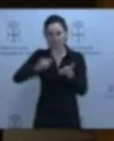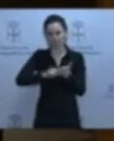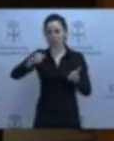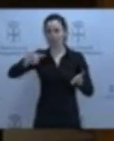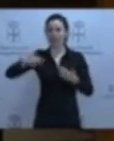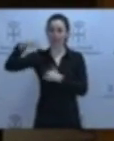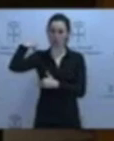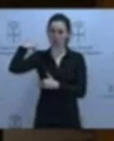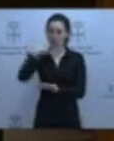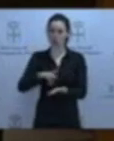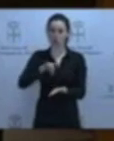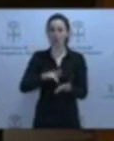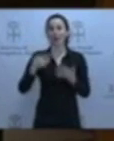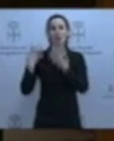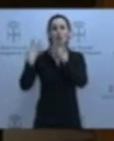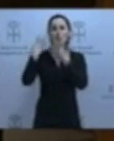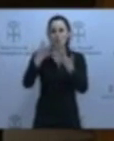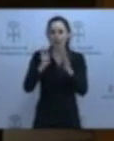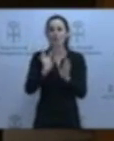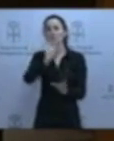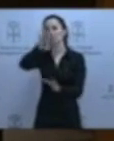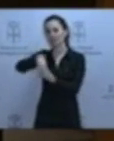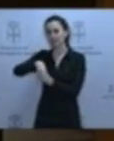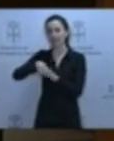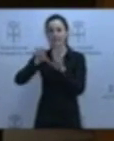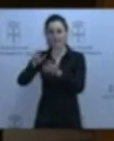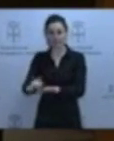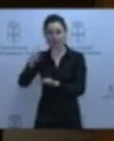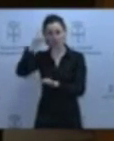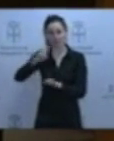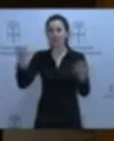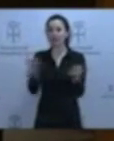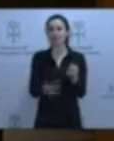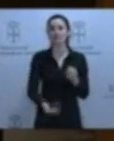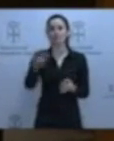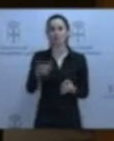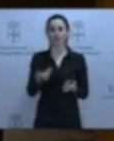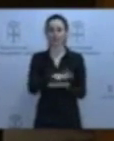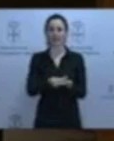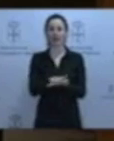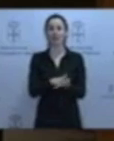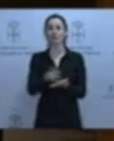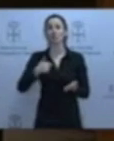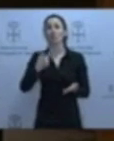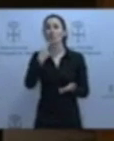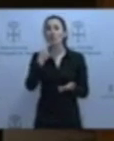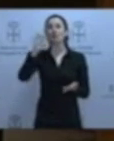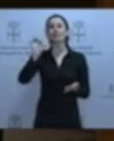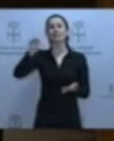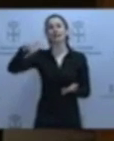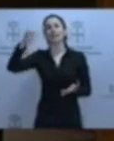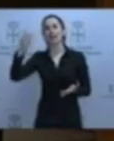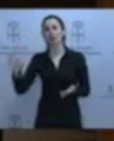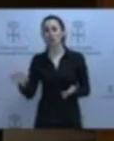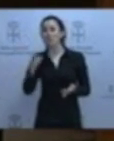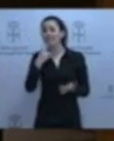Usted estuvo nueve años en el Senado y sabe bien de lo que le hablo, sabe bien de la importancia de lo que le hablo cuando hablo del Senado. Estamos pensando